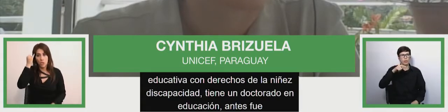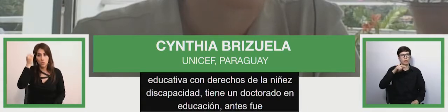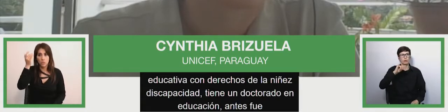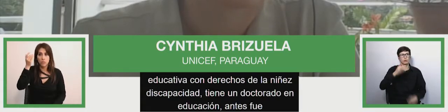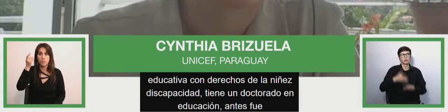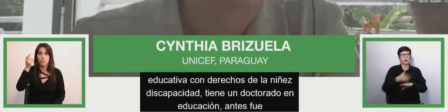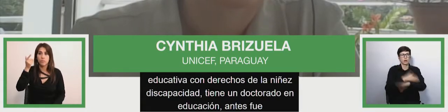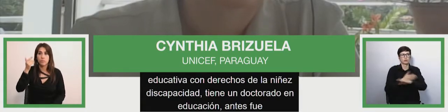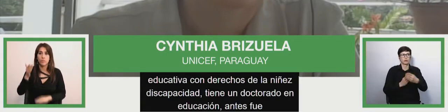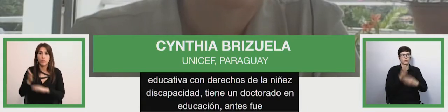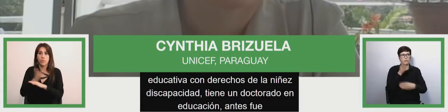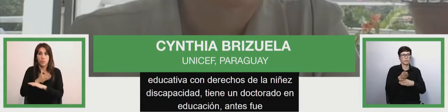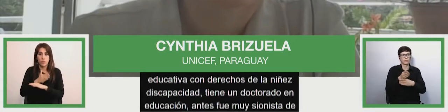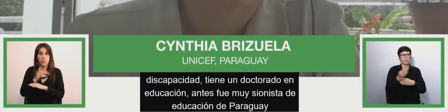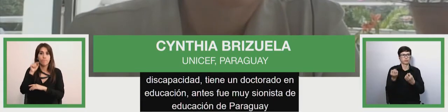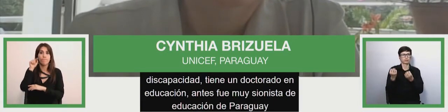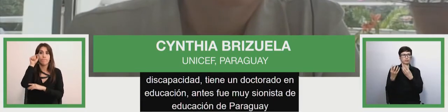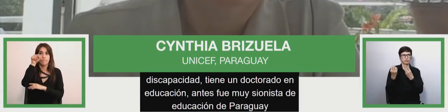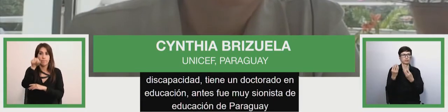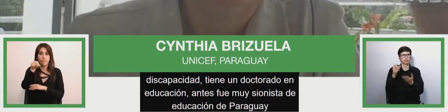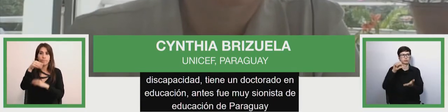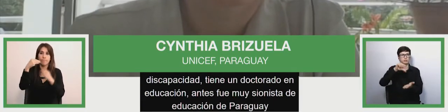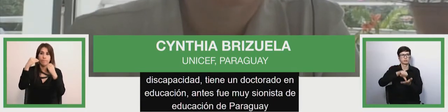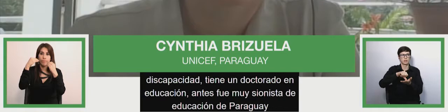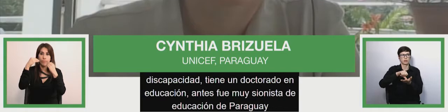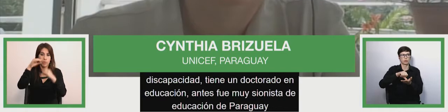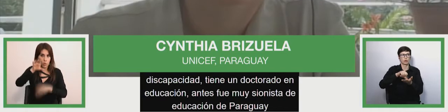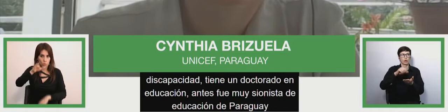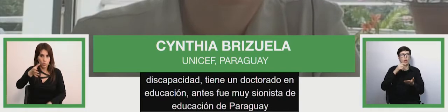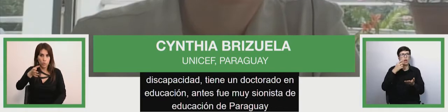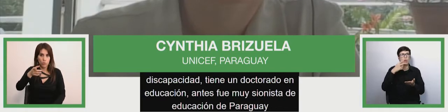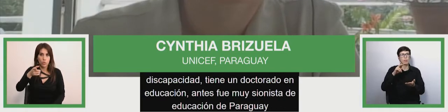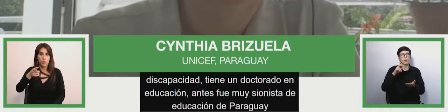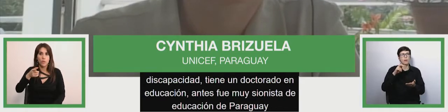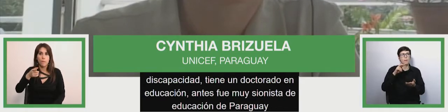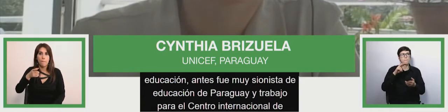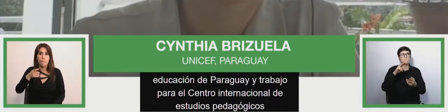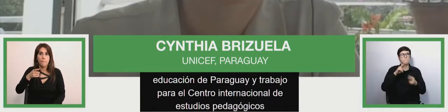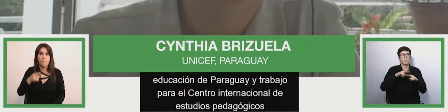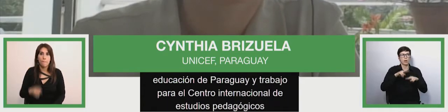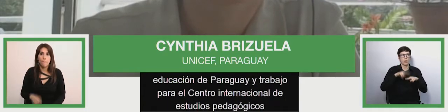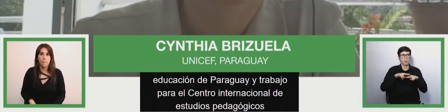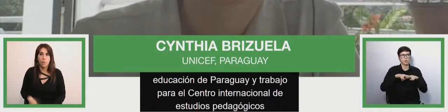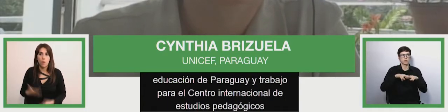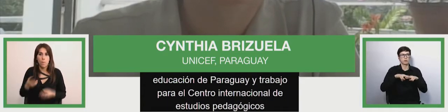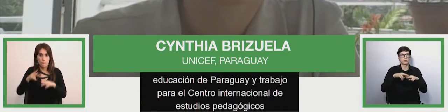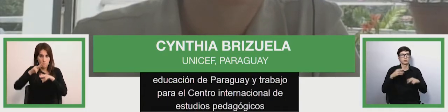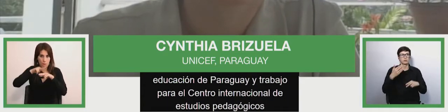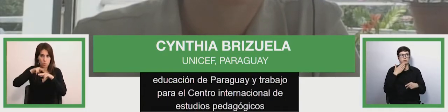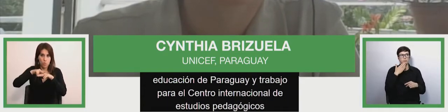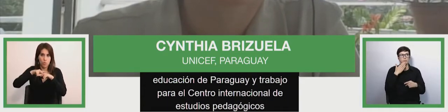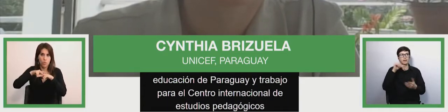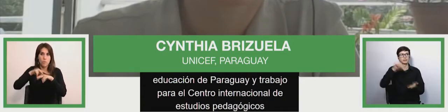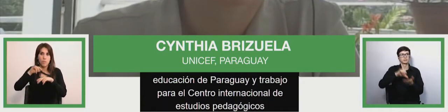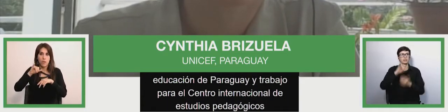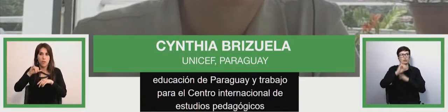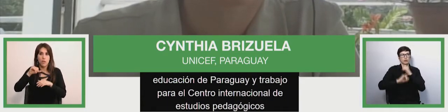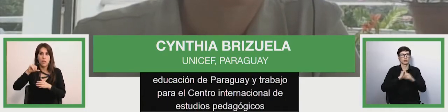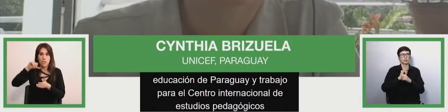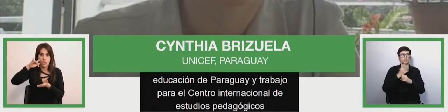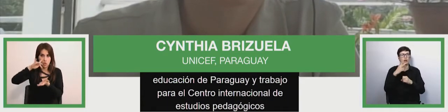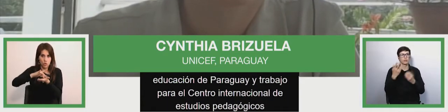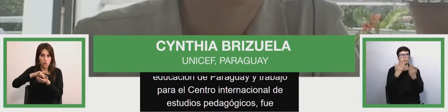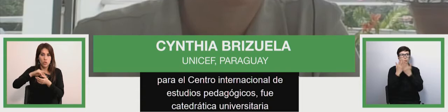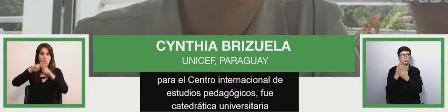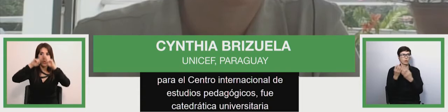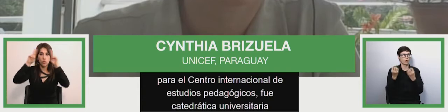Estudio Pedagógico SIEP en Francia. Fue catedrática universitaria y consultora para varios proyectos nacionales e internacionales en